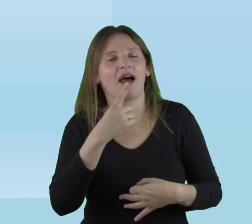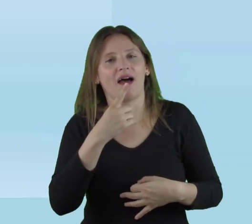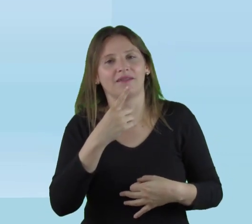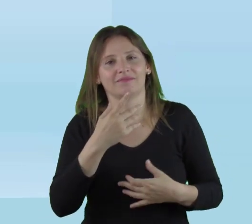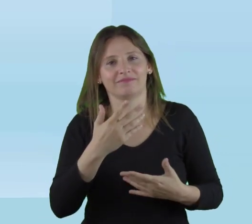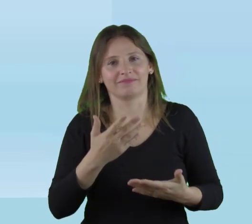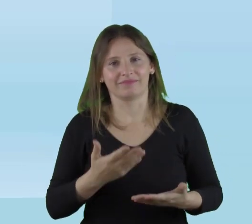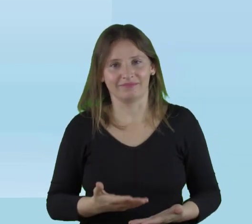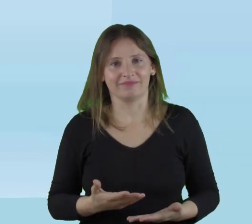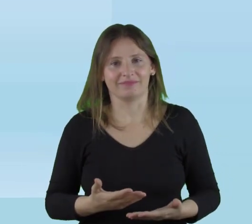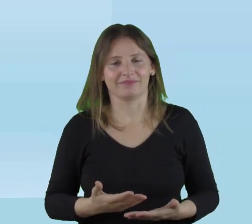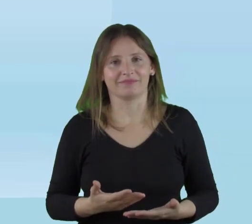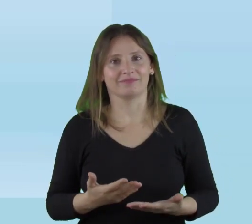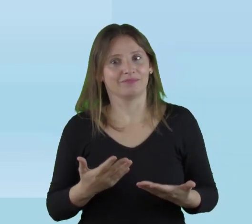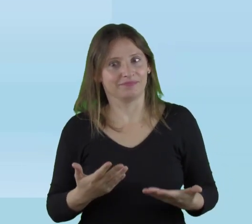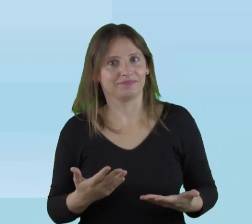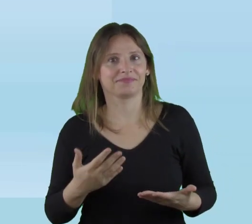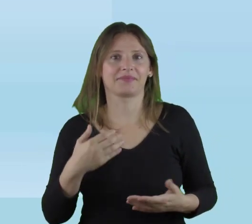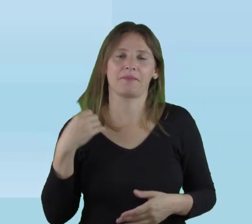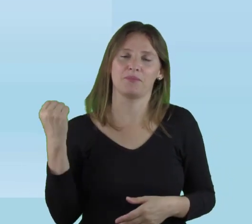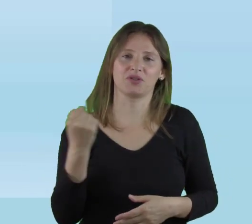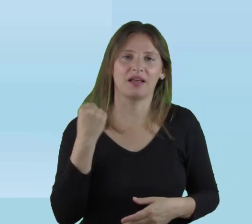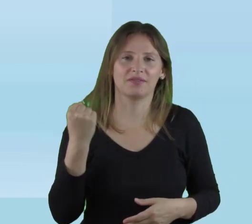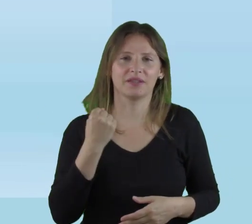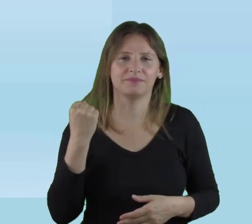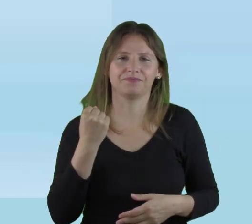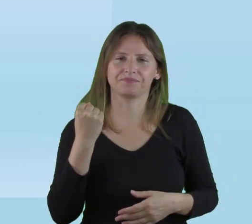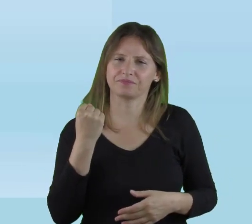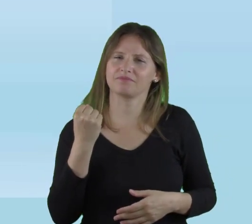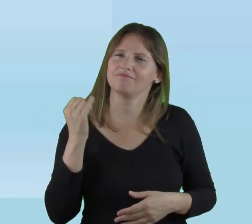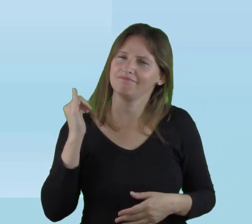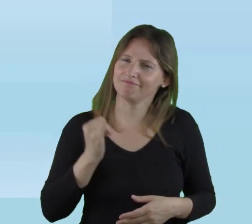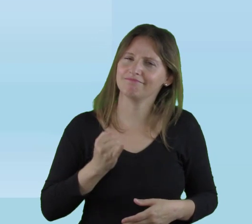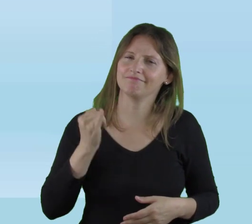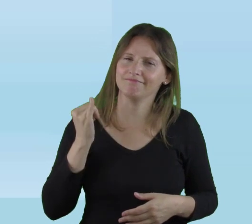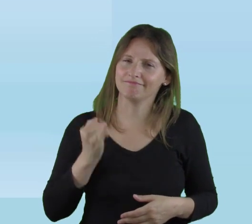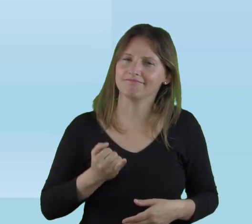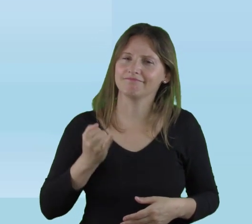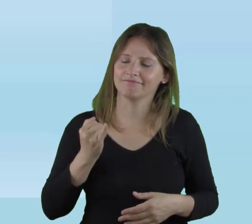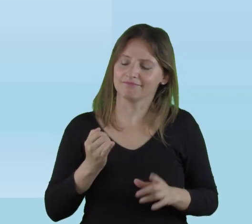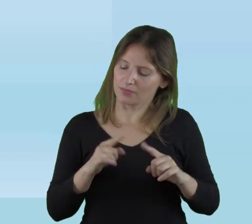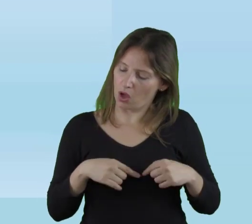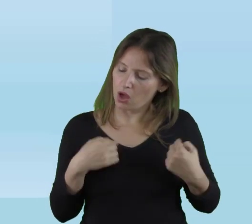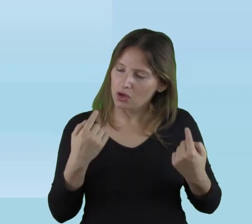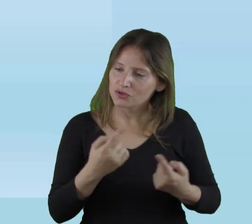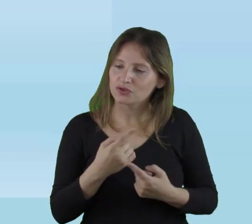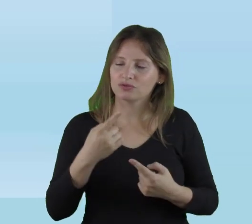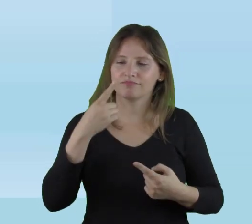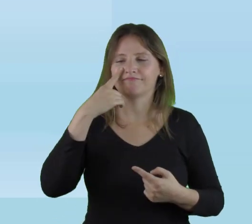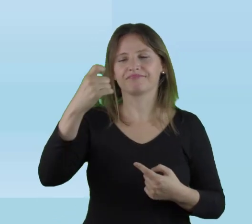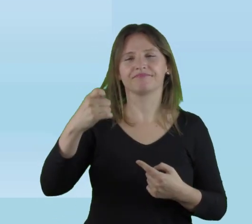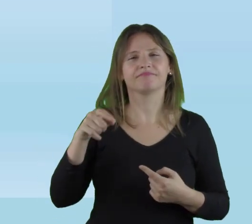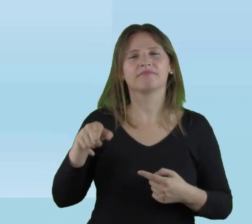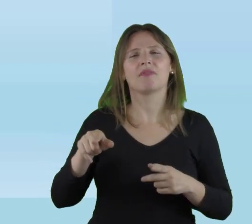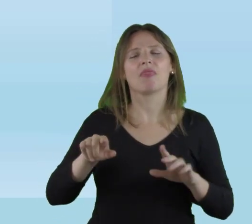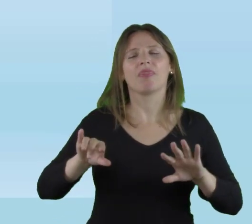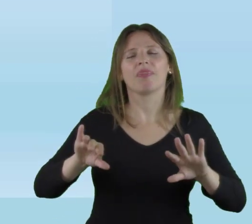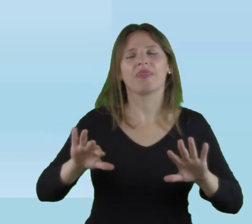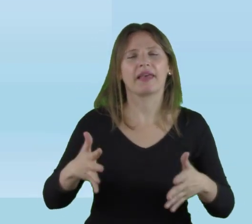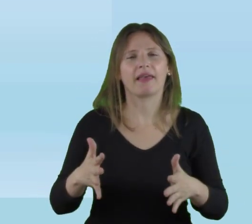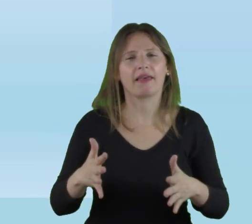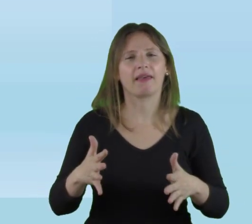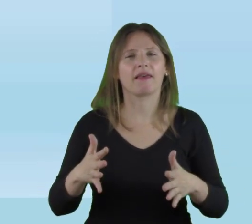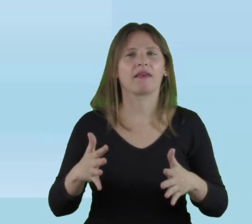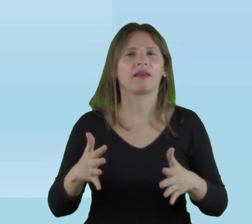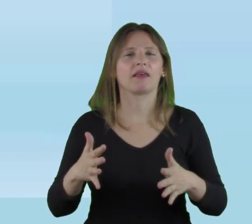institucionales. Por eso es importante que sí veamos de